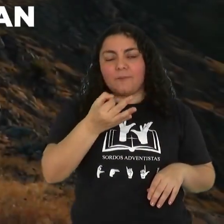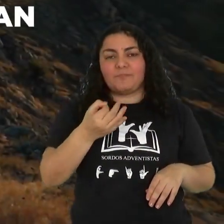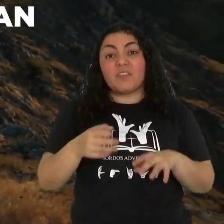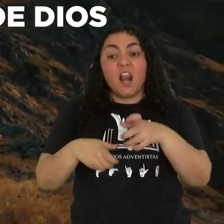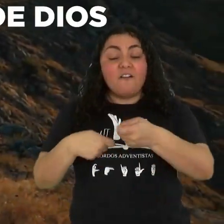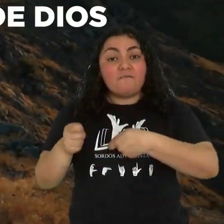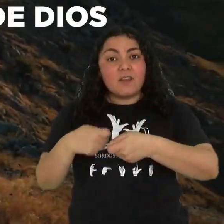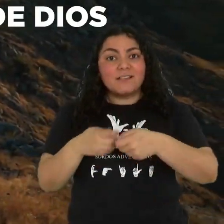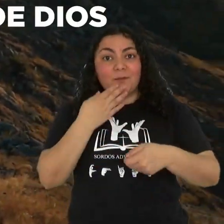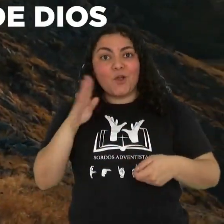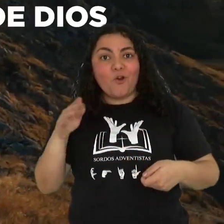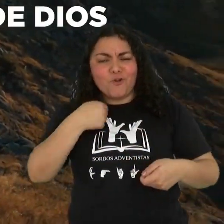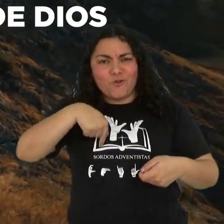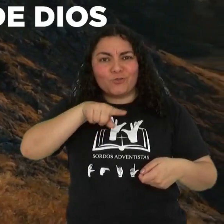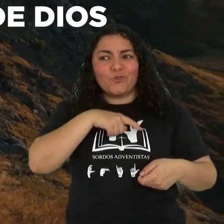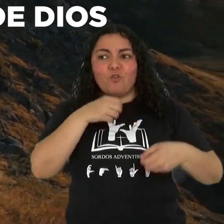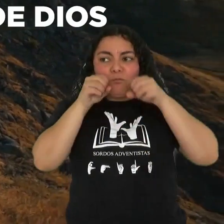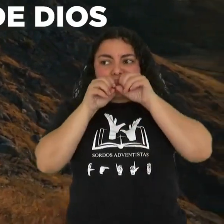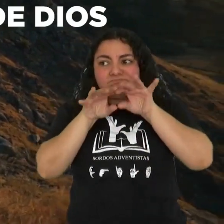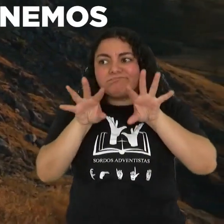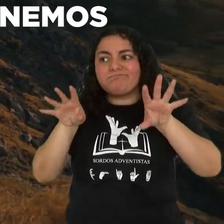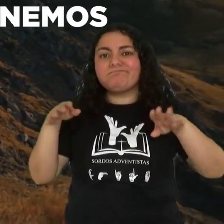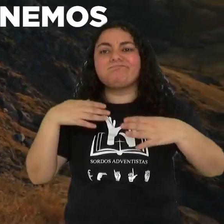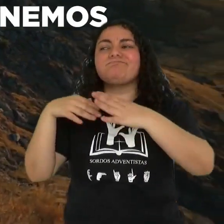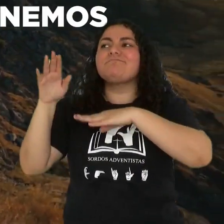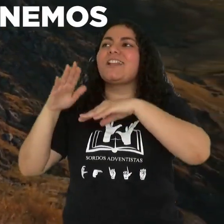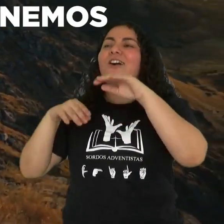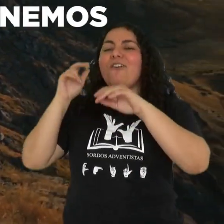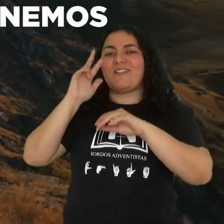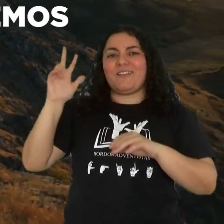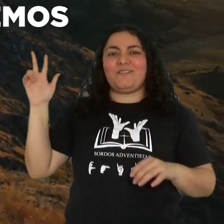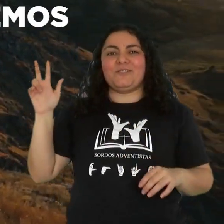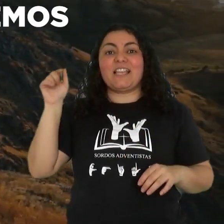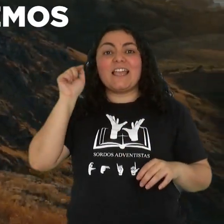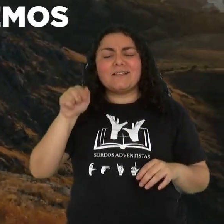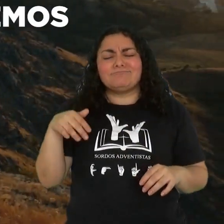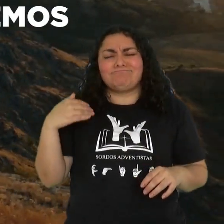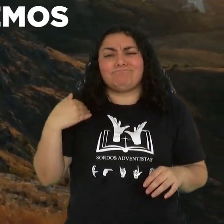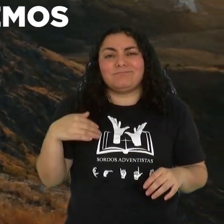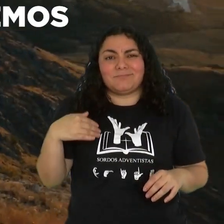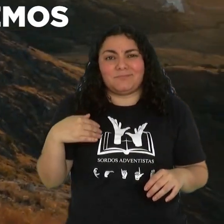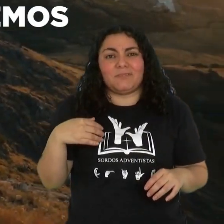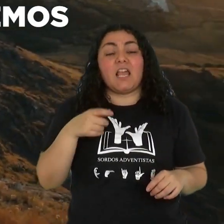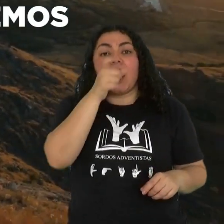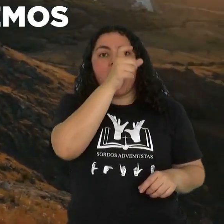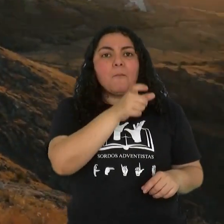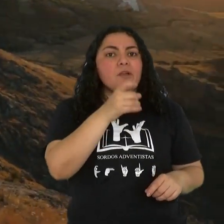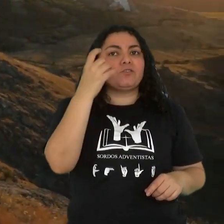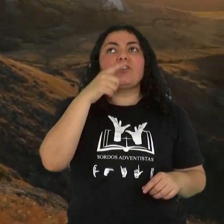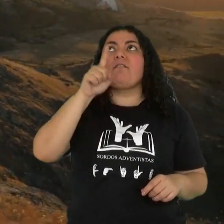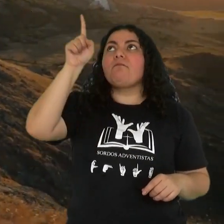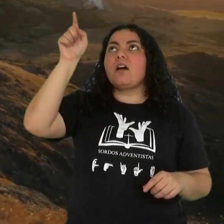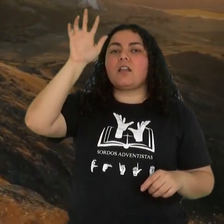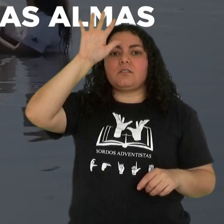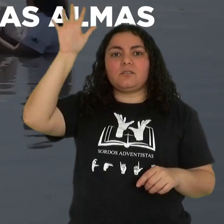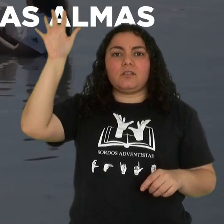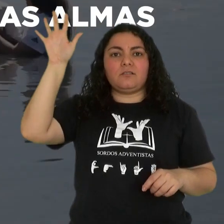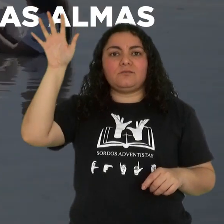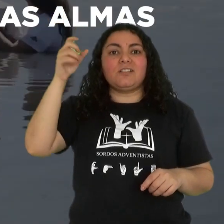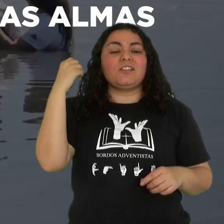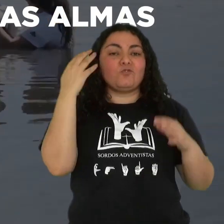cosas mejoran, difundiremos la obra de Dios. Ese es el tesoro que tenemos porque solo llevaremos almas al cielo nada más.